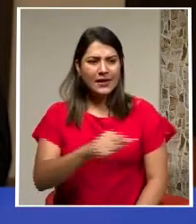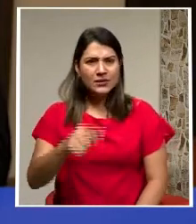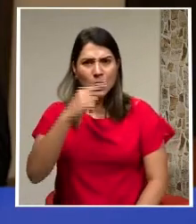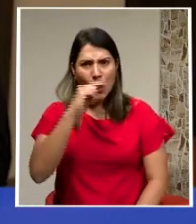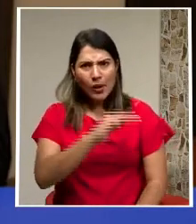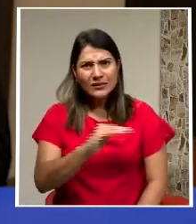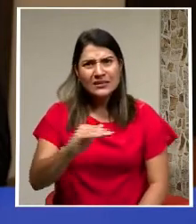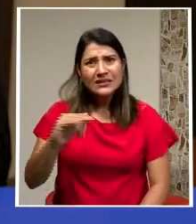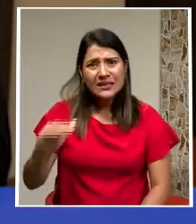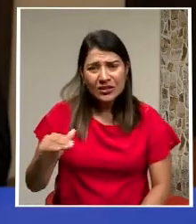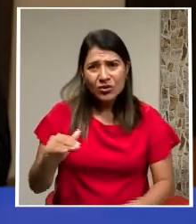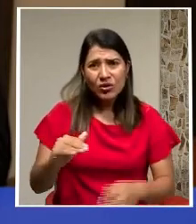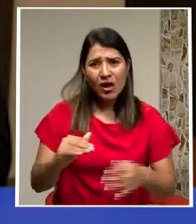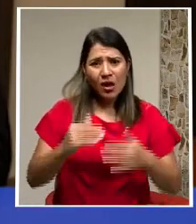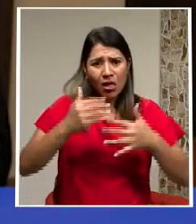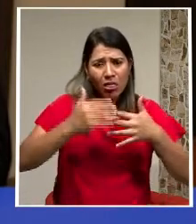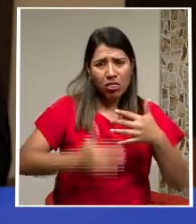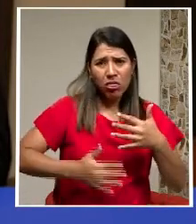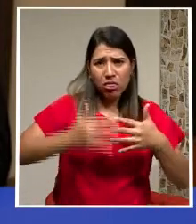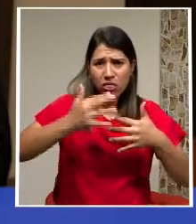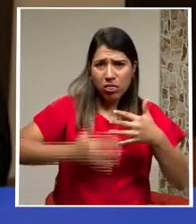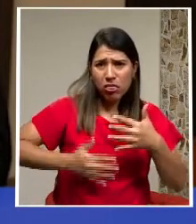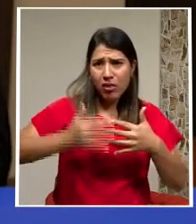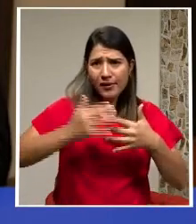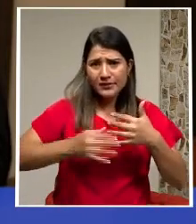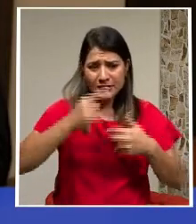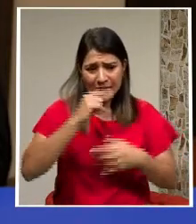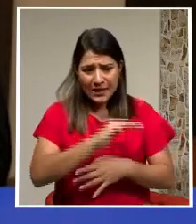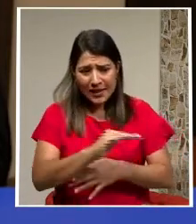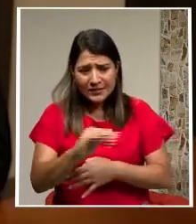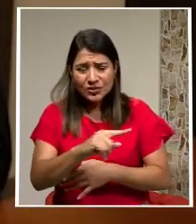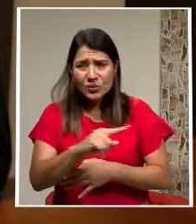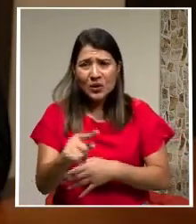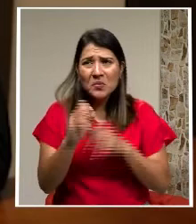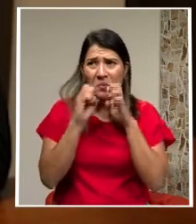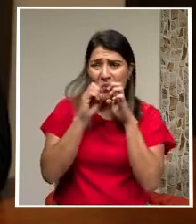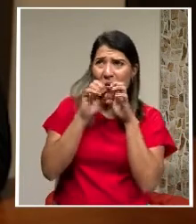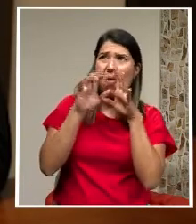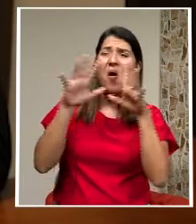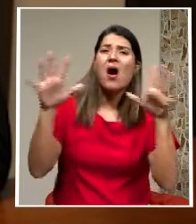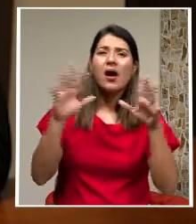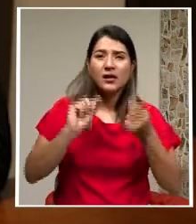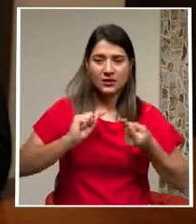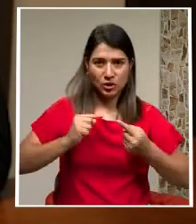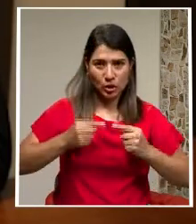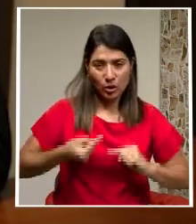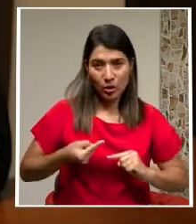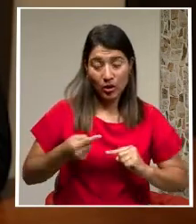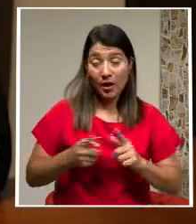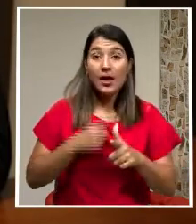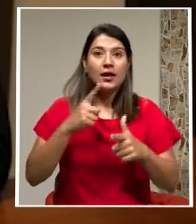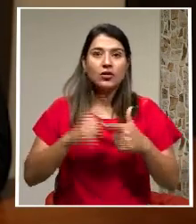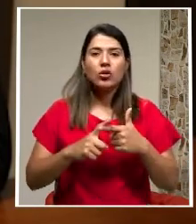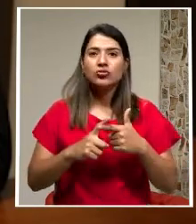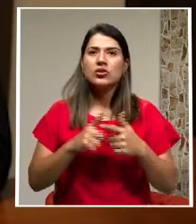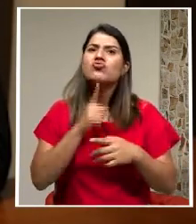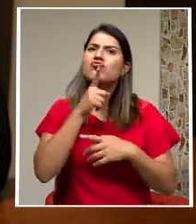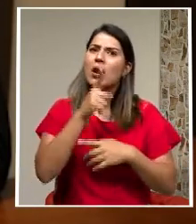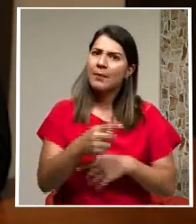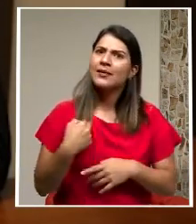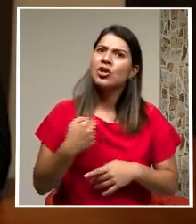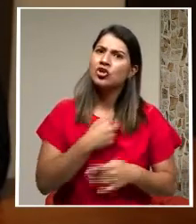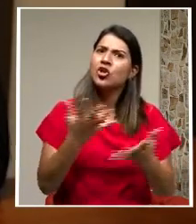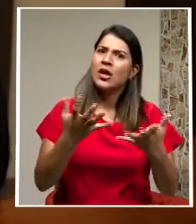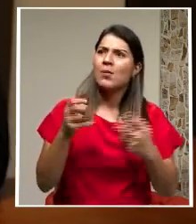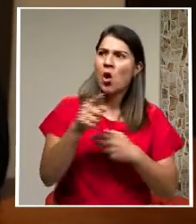sangraban Niños y niñas Adolescentes Que gritaban de dolor Entonces La expectativa Es que realmente Se condene Y se